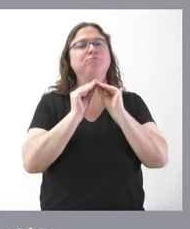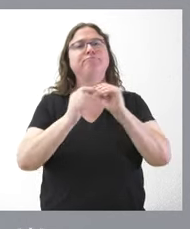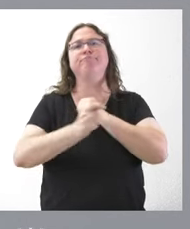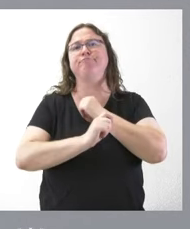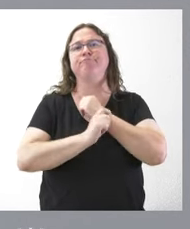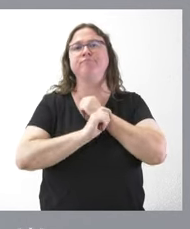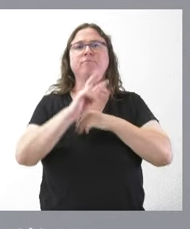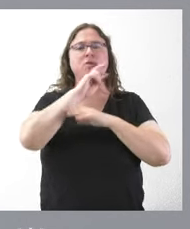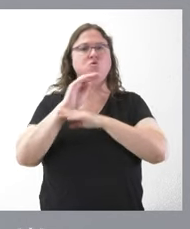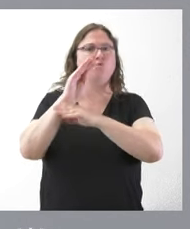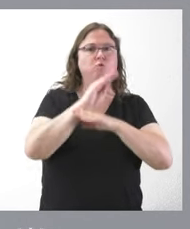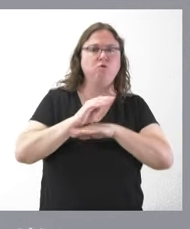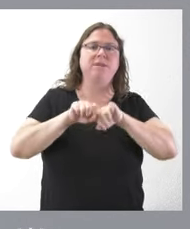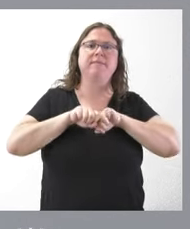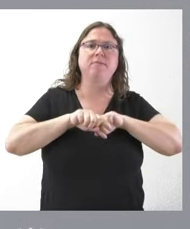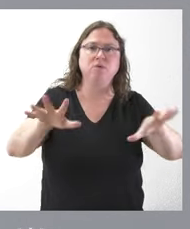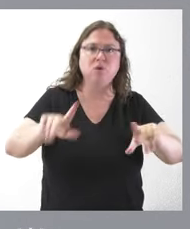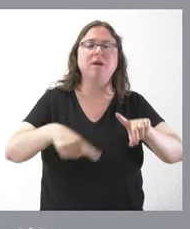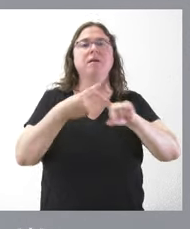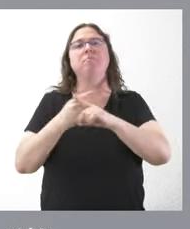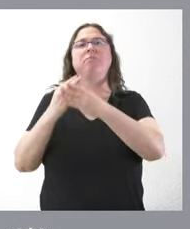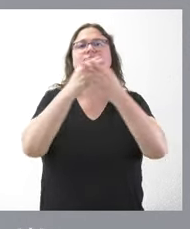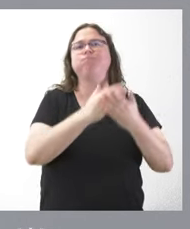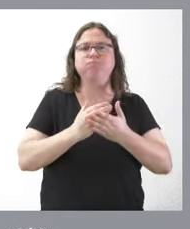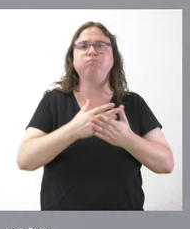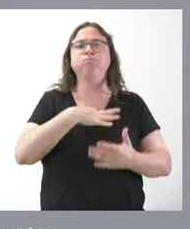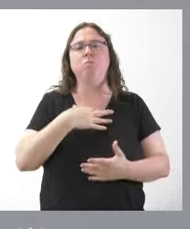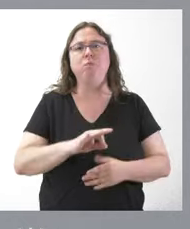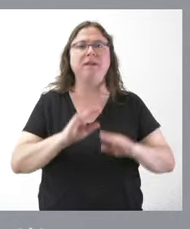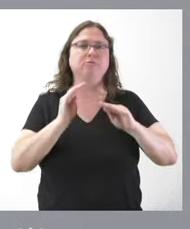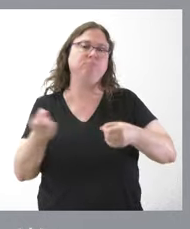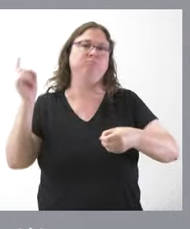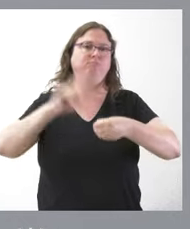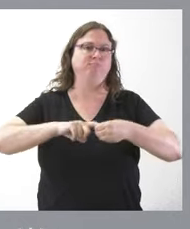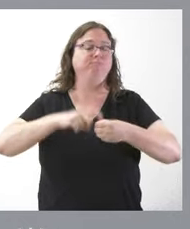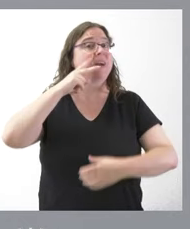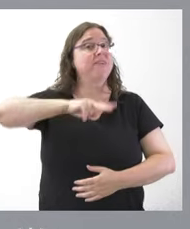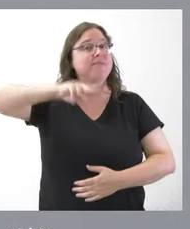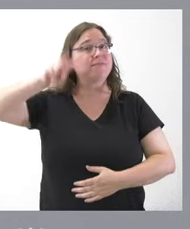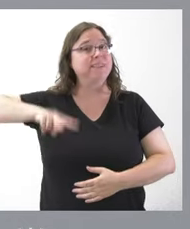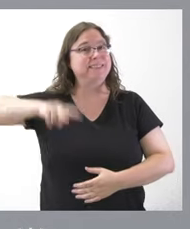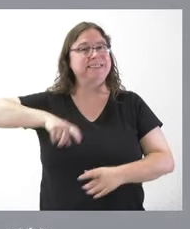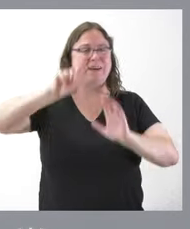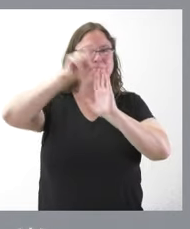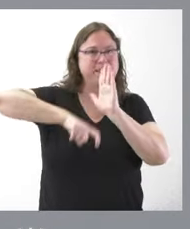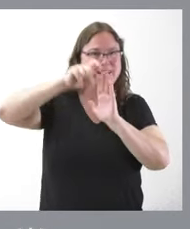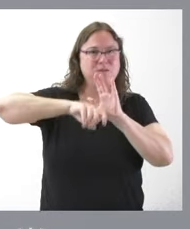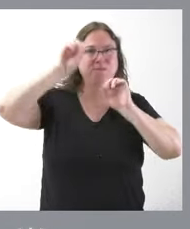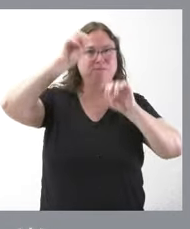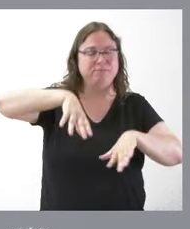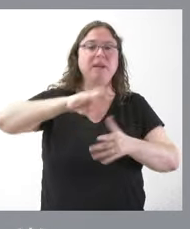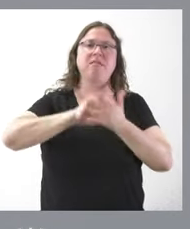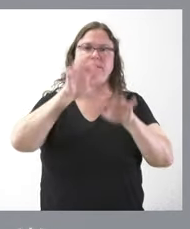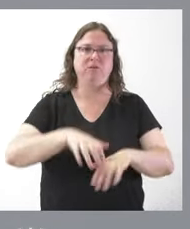de conservación y difusión del conjunto, así como estudiar la viabilidad de su incorporación a la visita del Museo de la Siderurgia de la Minería de